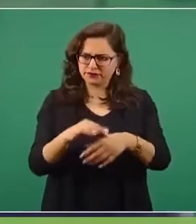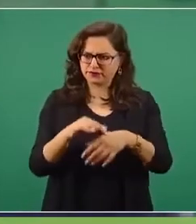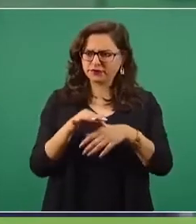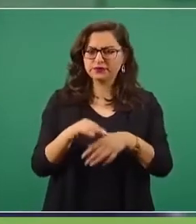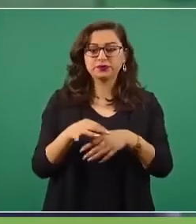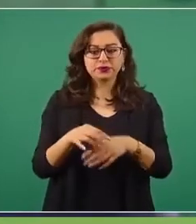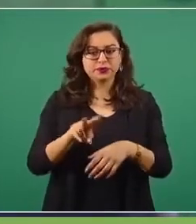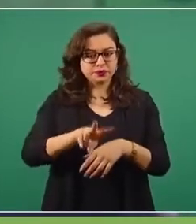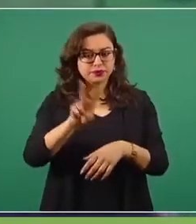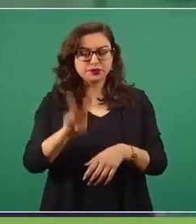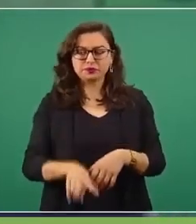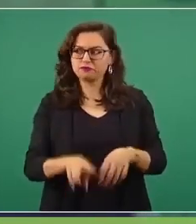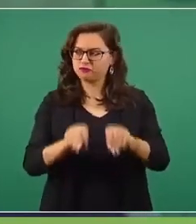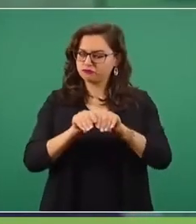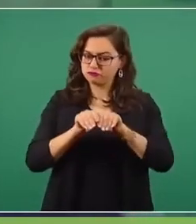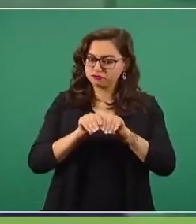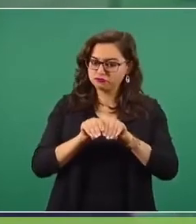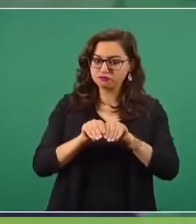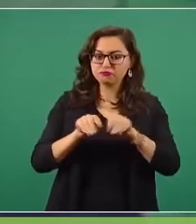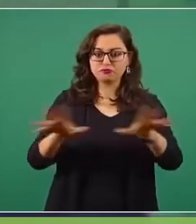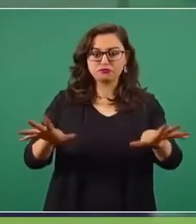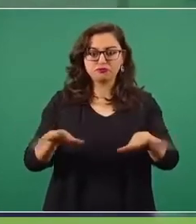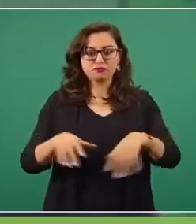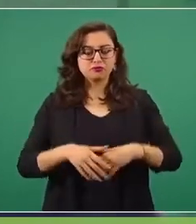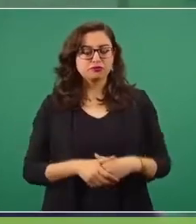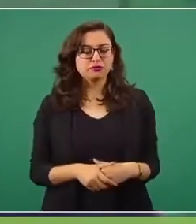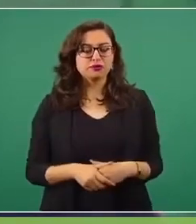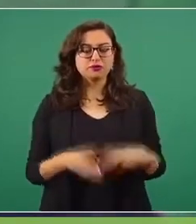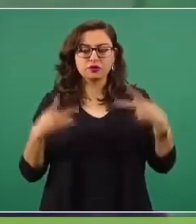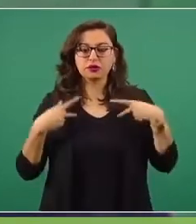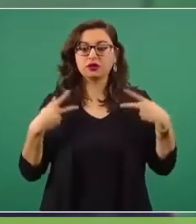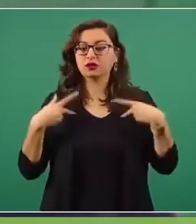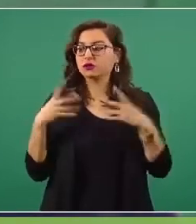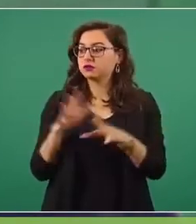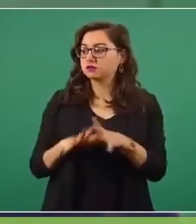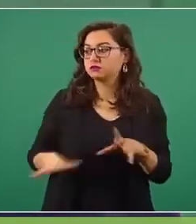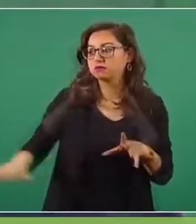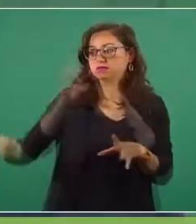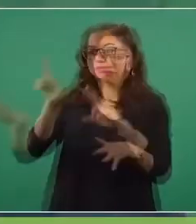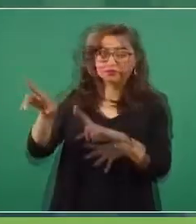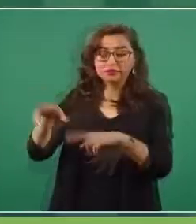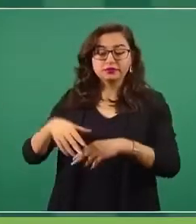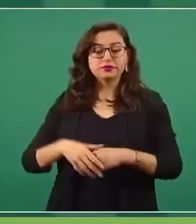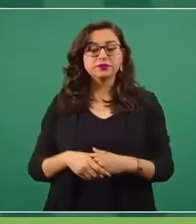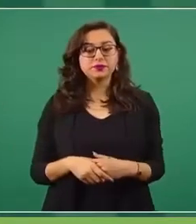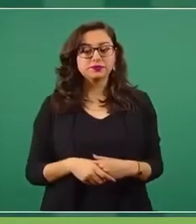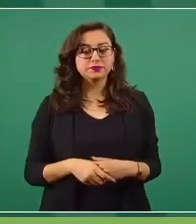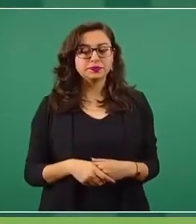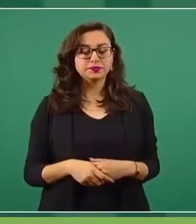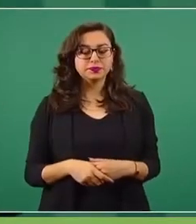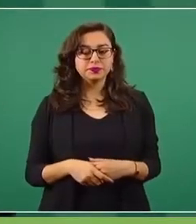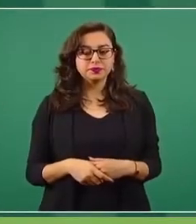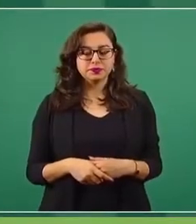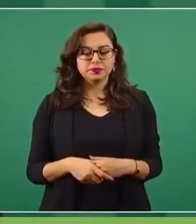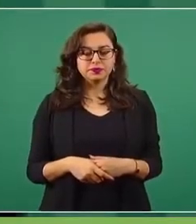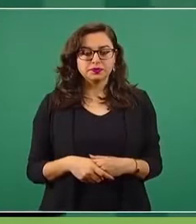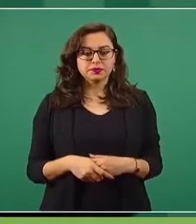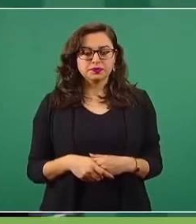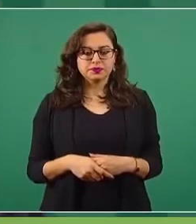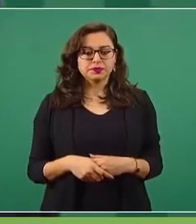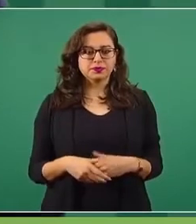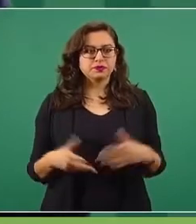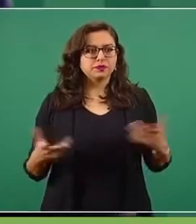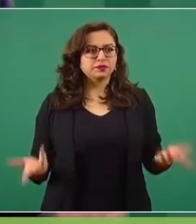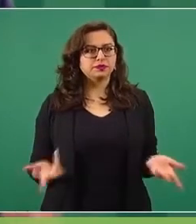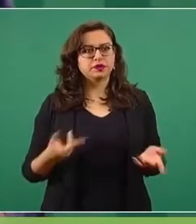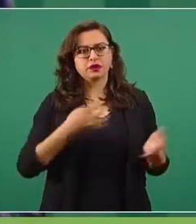se le tenga respeto al pueblo. Que los medios estén distantes